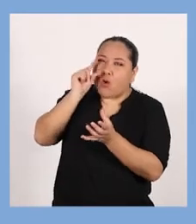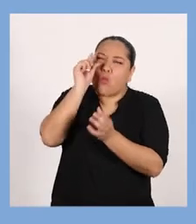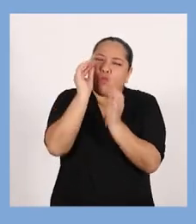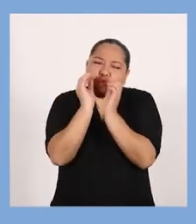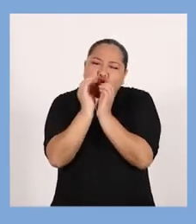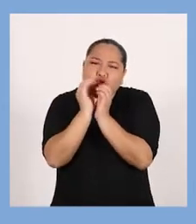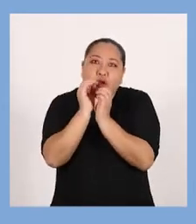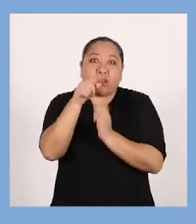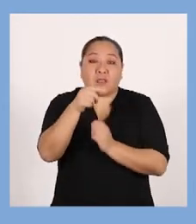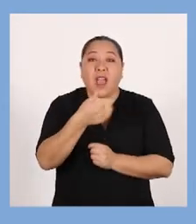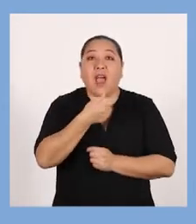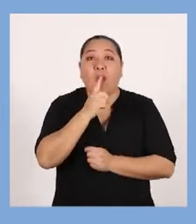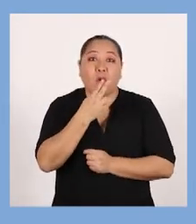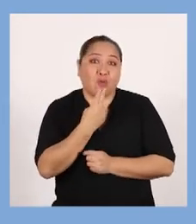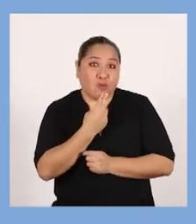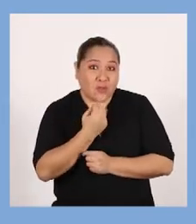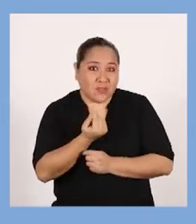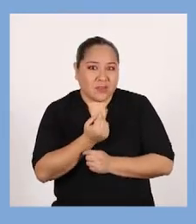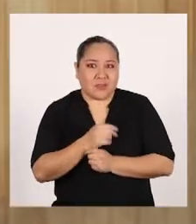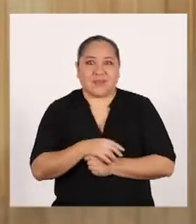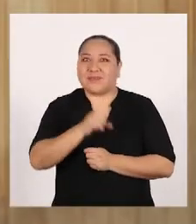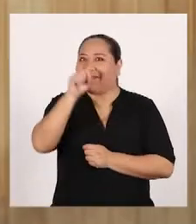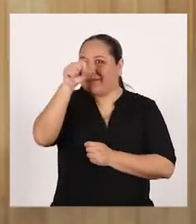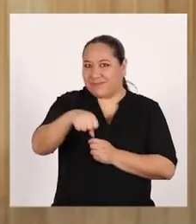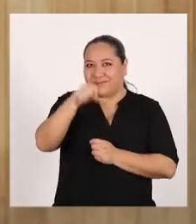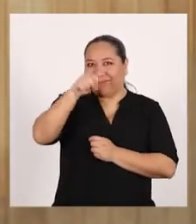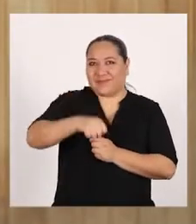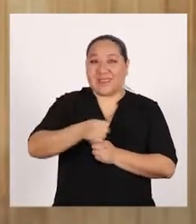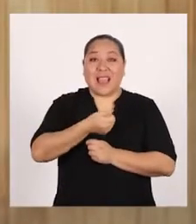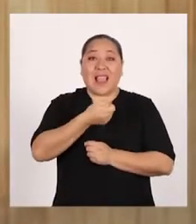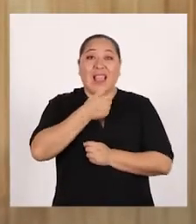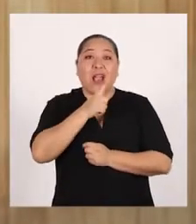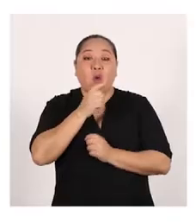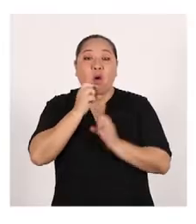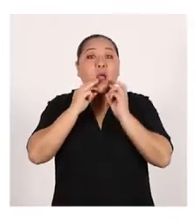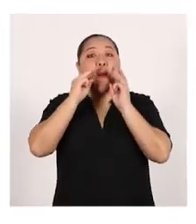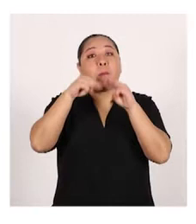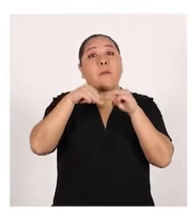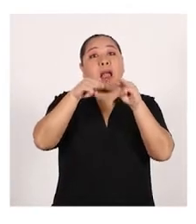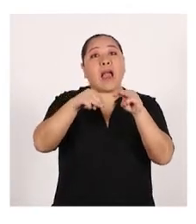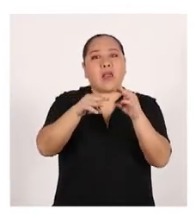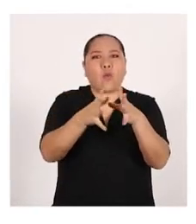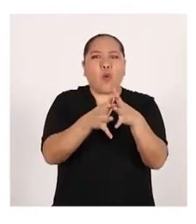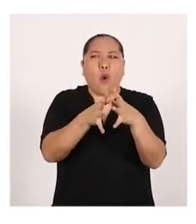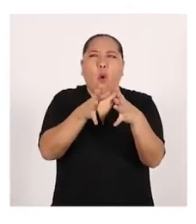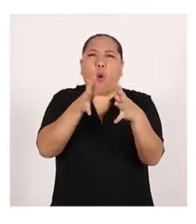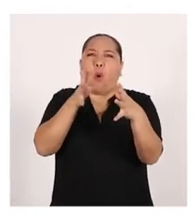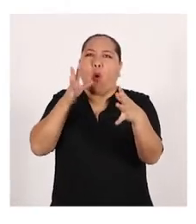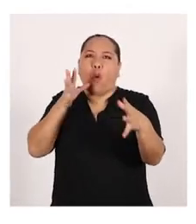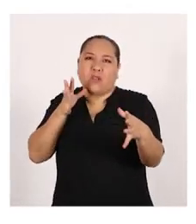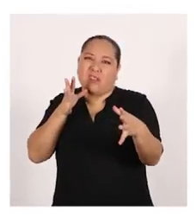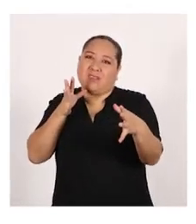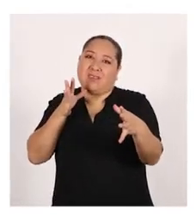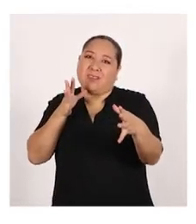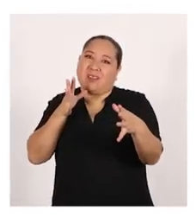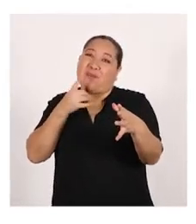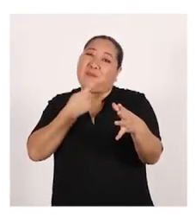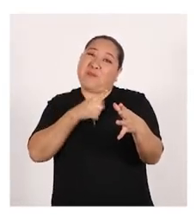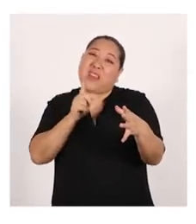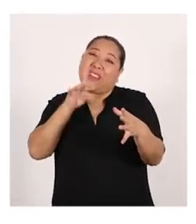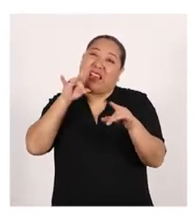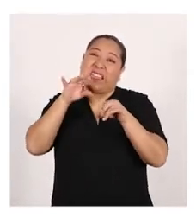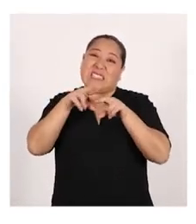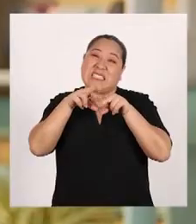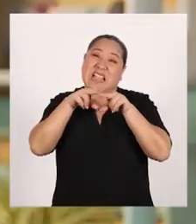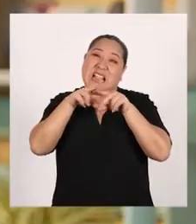agua dulce Claro El agua de mar es abundante Pero es